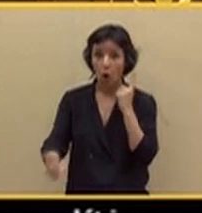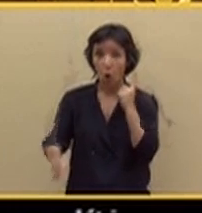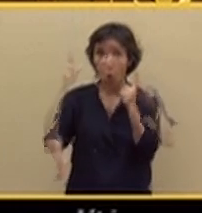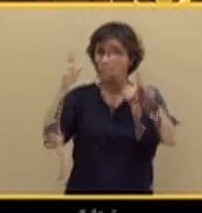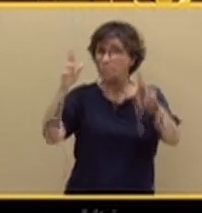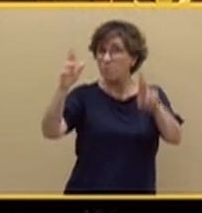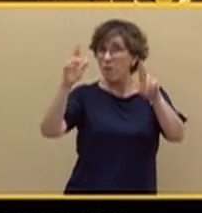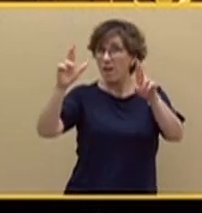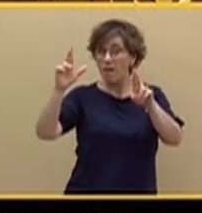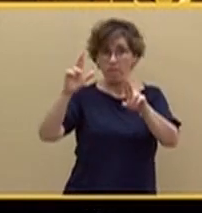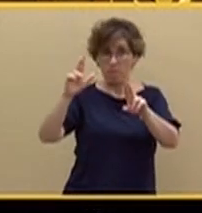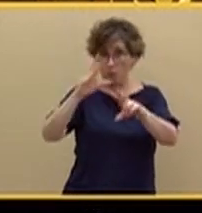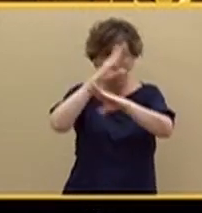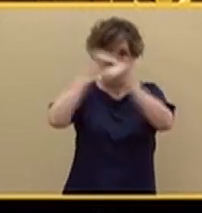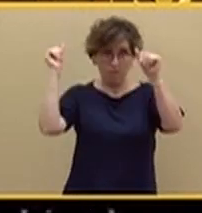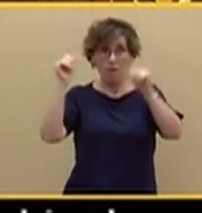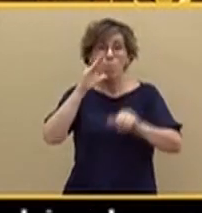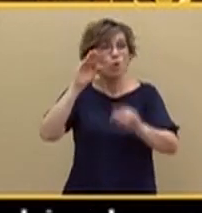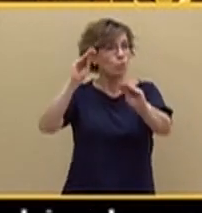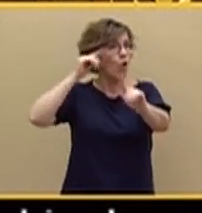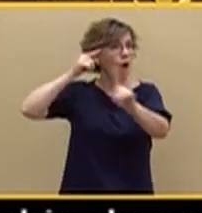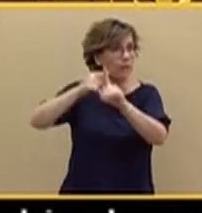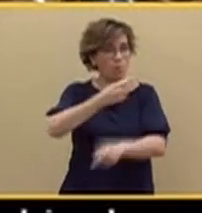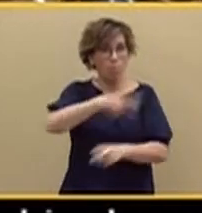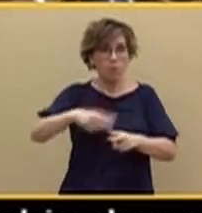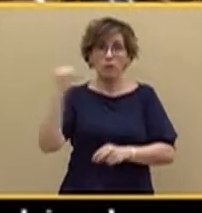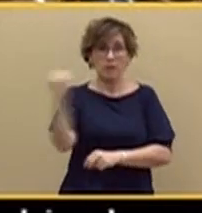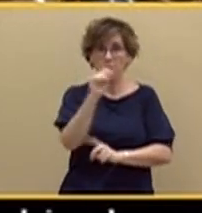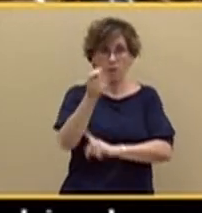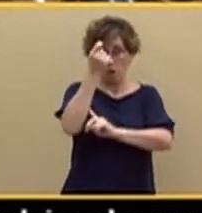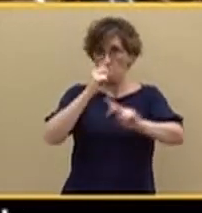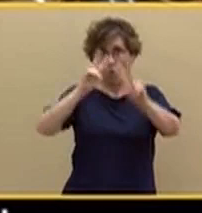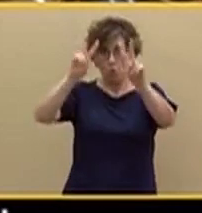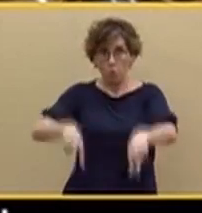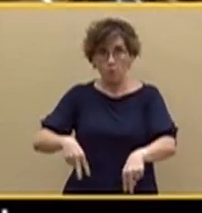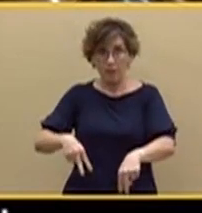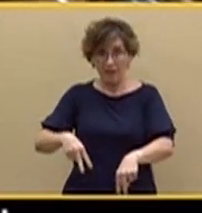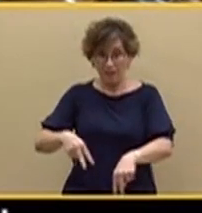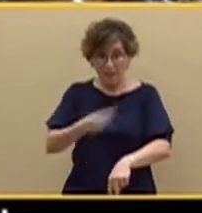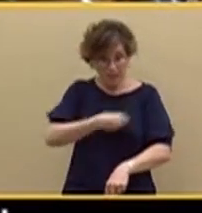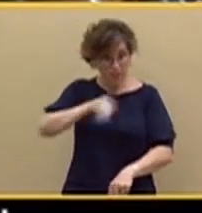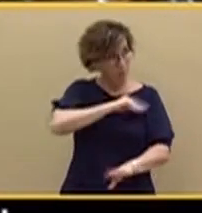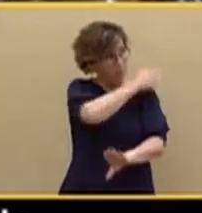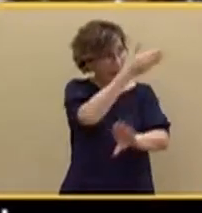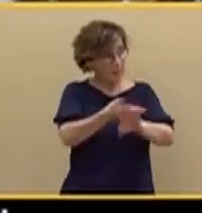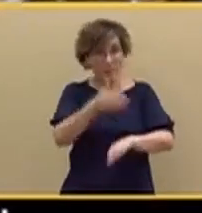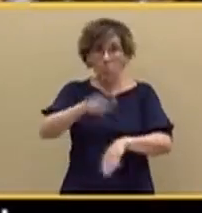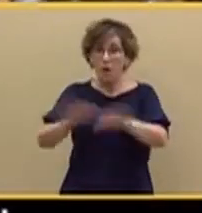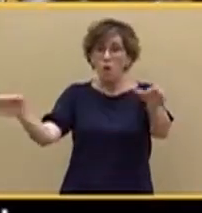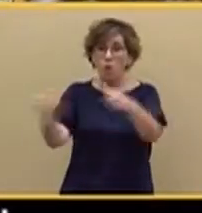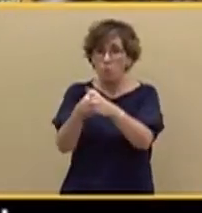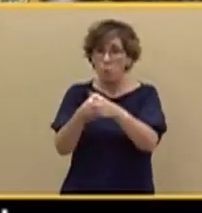ideológica. ...tivos políticos o criminales. No ha llegado España hasta aquí para que la derroten una pandilla de sediciosos, mitad